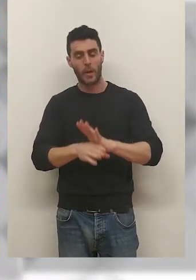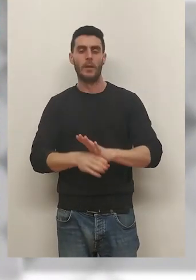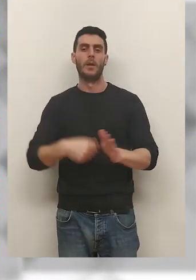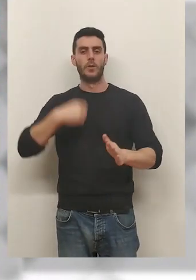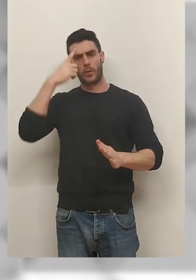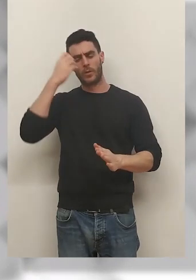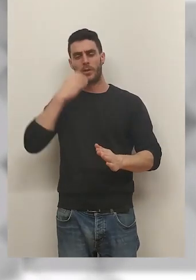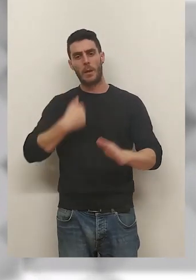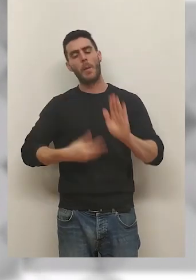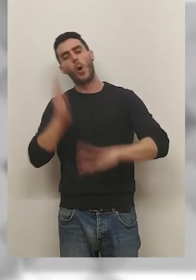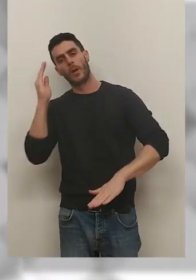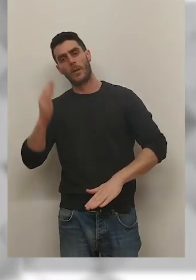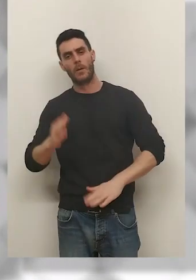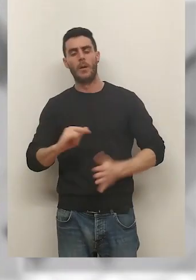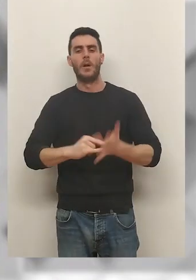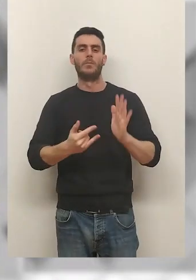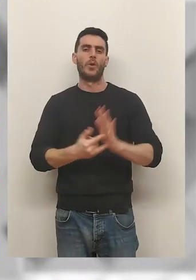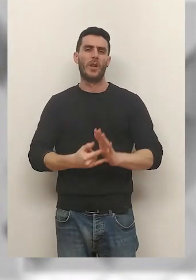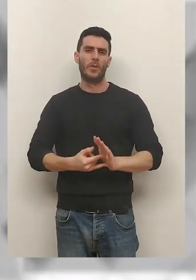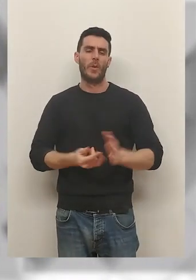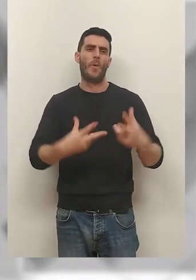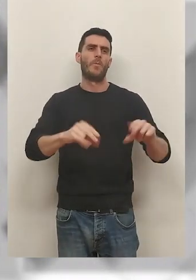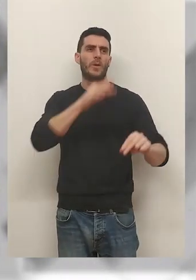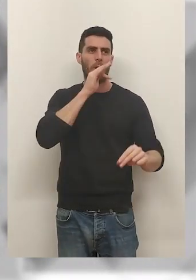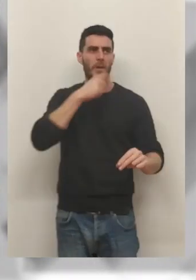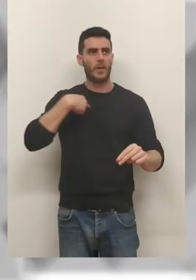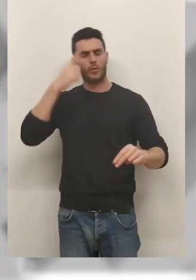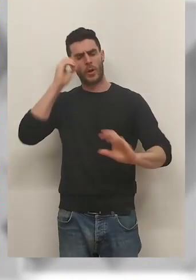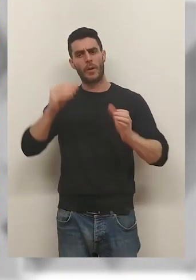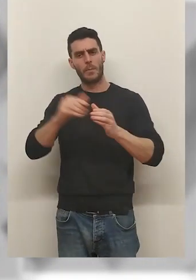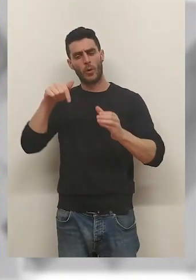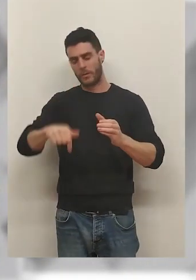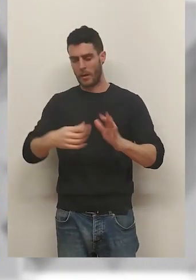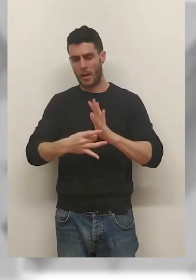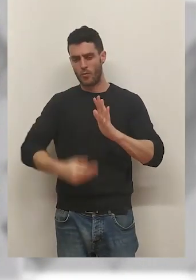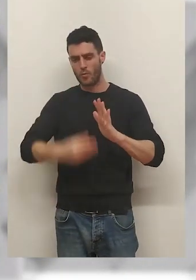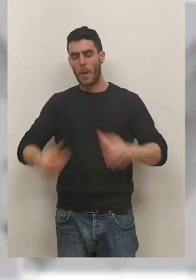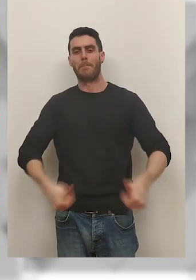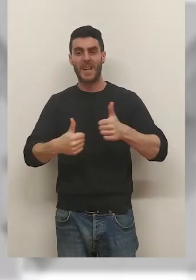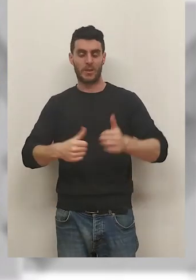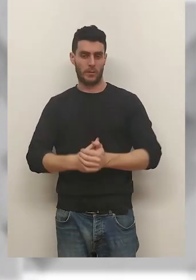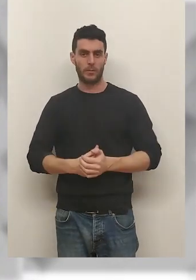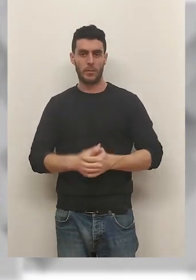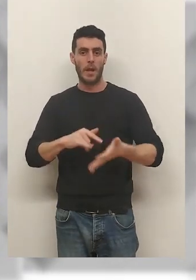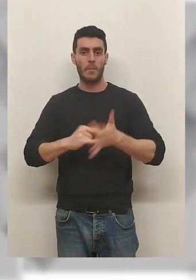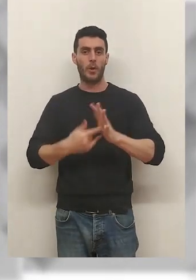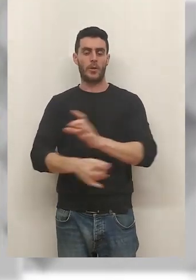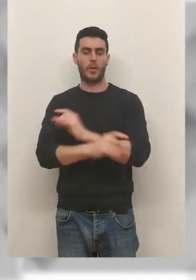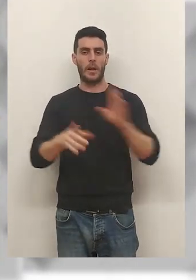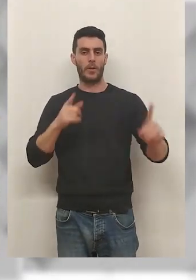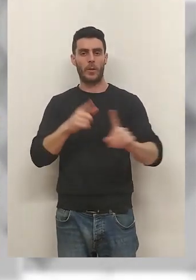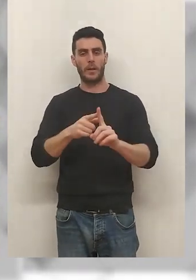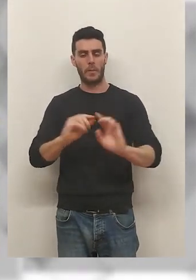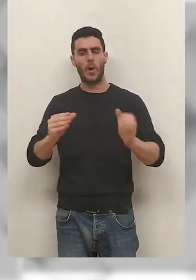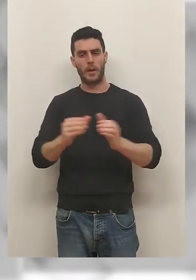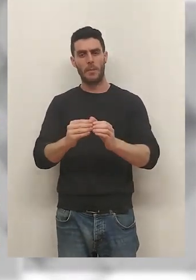irme sería un proyecto no acabado y yo creo que este equipo puede dar más. El proyecto evidentemente es para